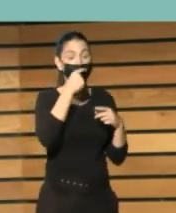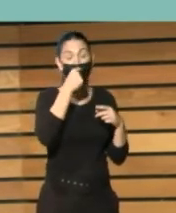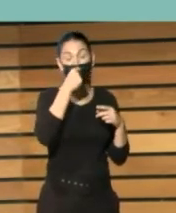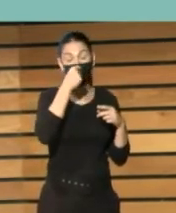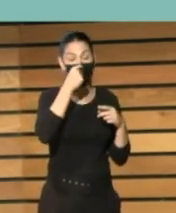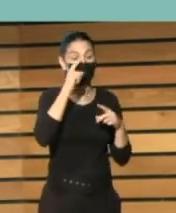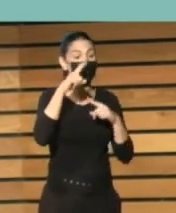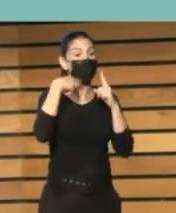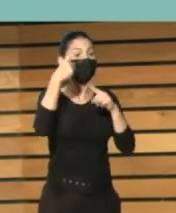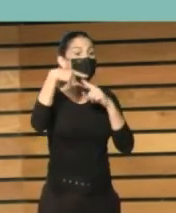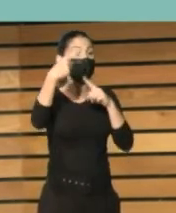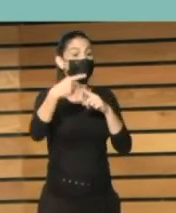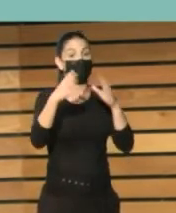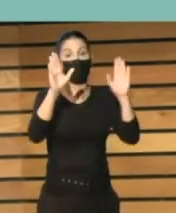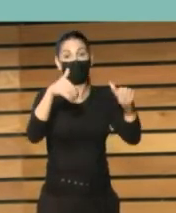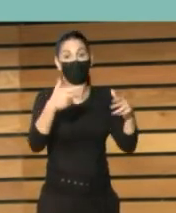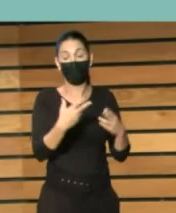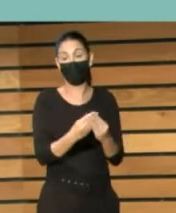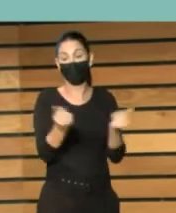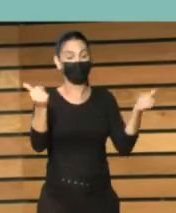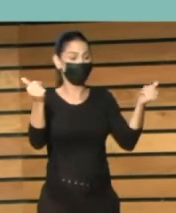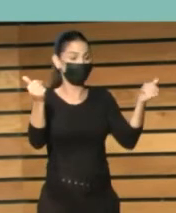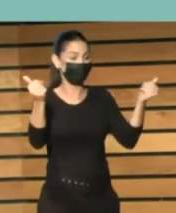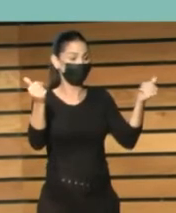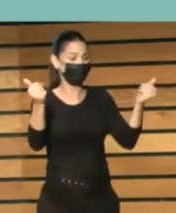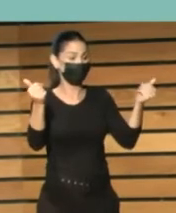un sistema de preservación, se corrompen y desaparecen.